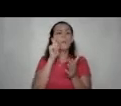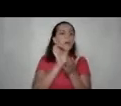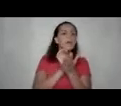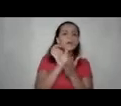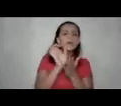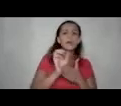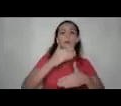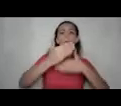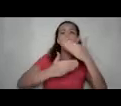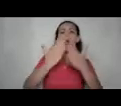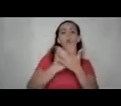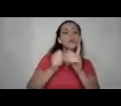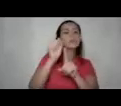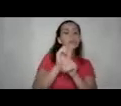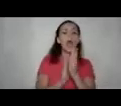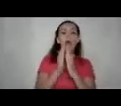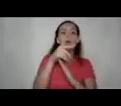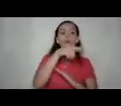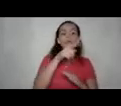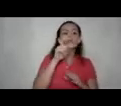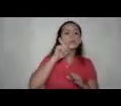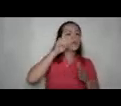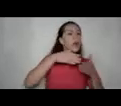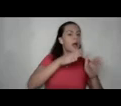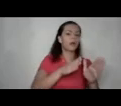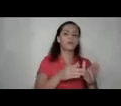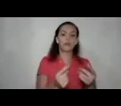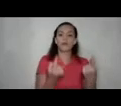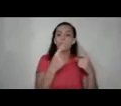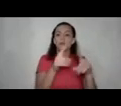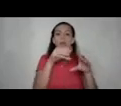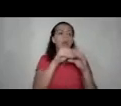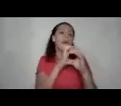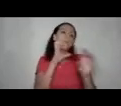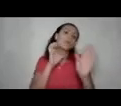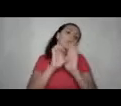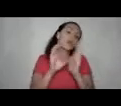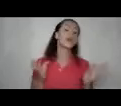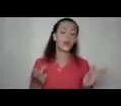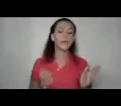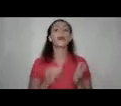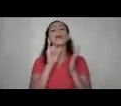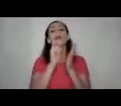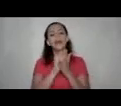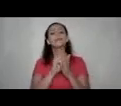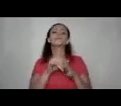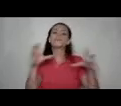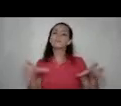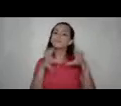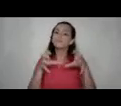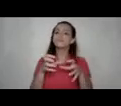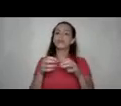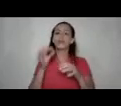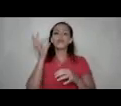procesar una situación de acoso sexual callejero digamos que ocurra dentro de un autobús por ejemplo eso es activar la sororidad como